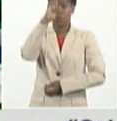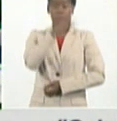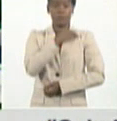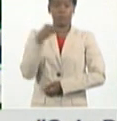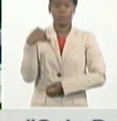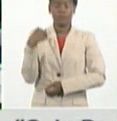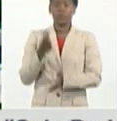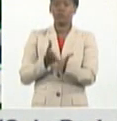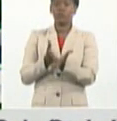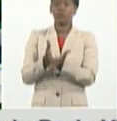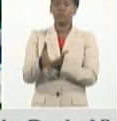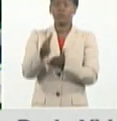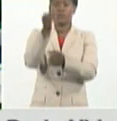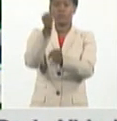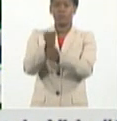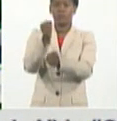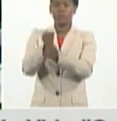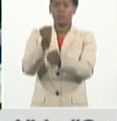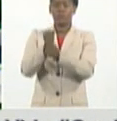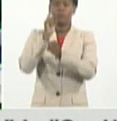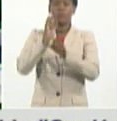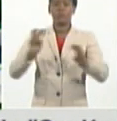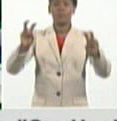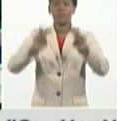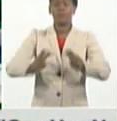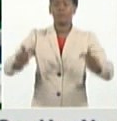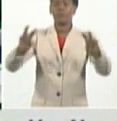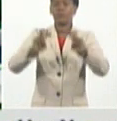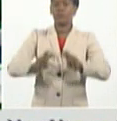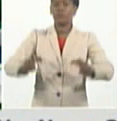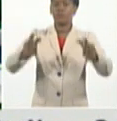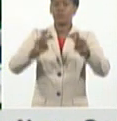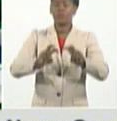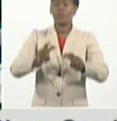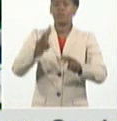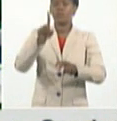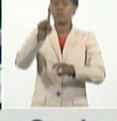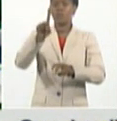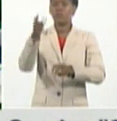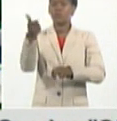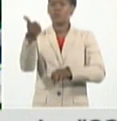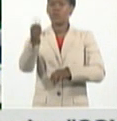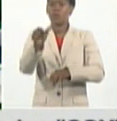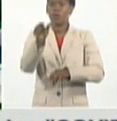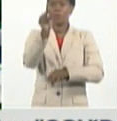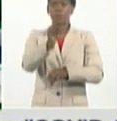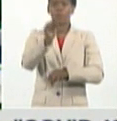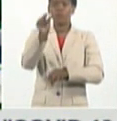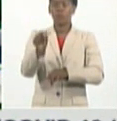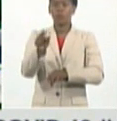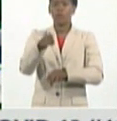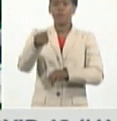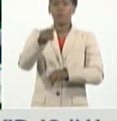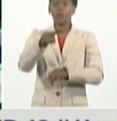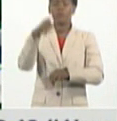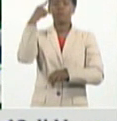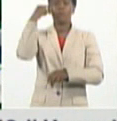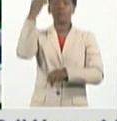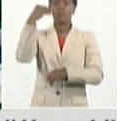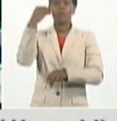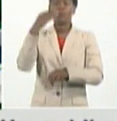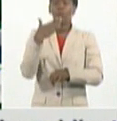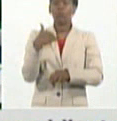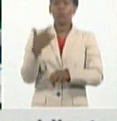precisión de la fuente de infección de 110 de los diagnosticados ayer, por el valor que tiene poder